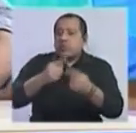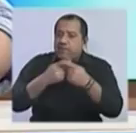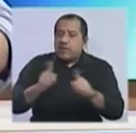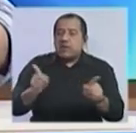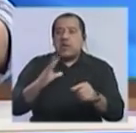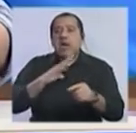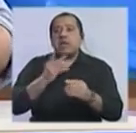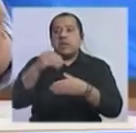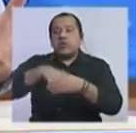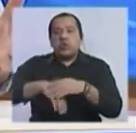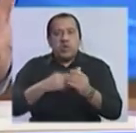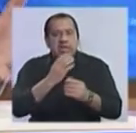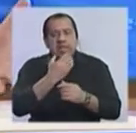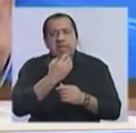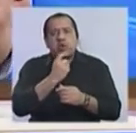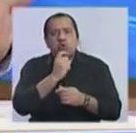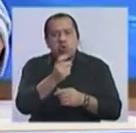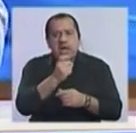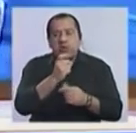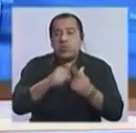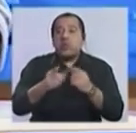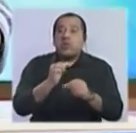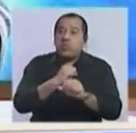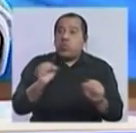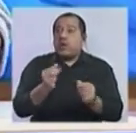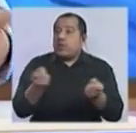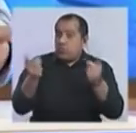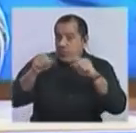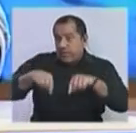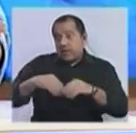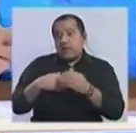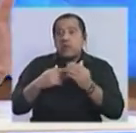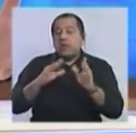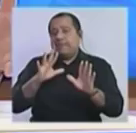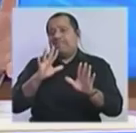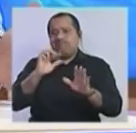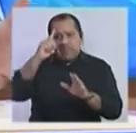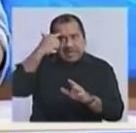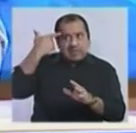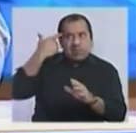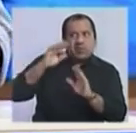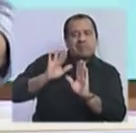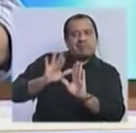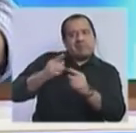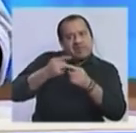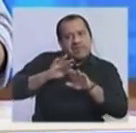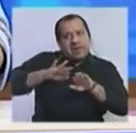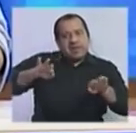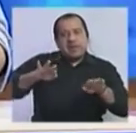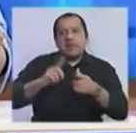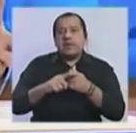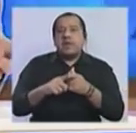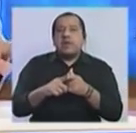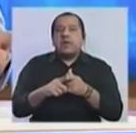dentro del Partido Colorado gente que puede mirar a la calle Pou como con un enfoque demasiado liberal,